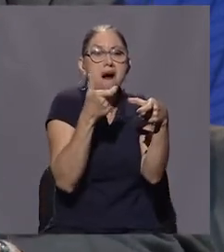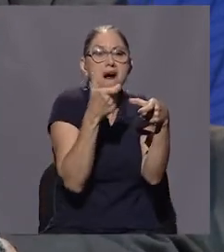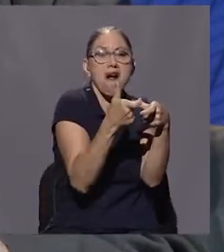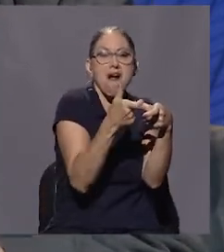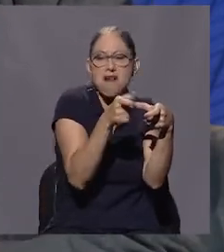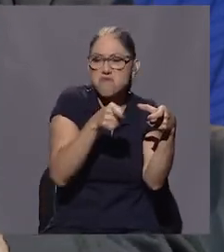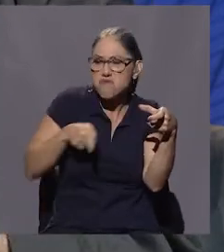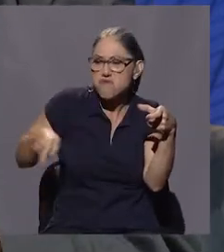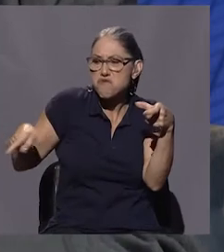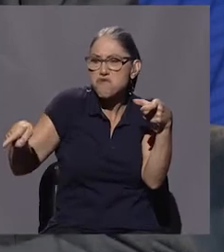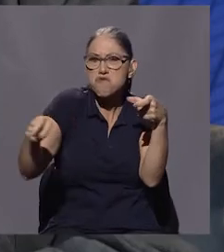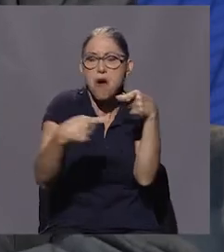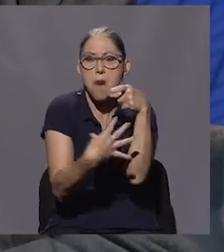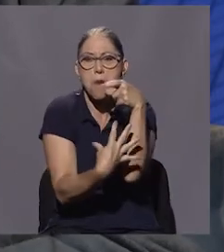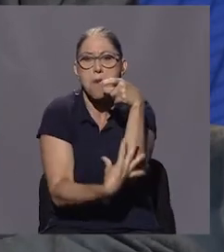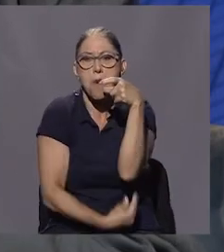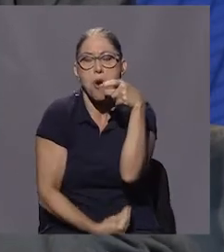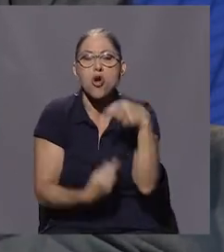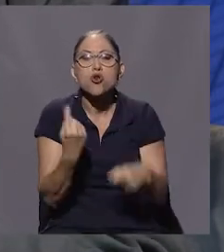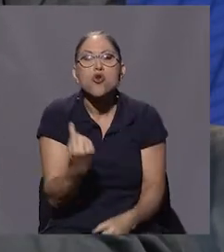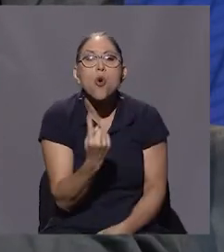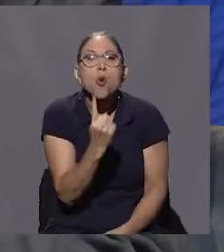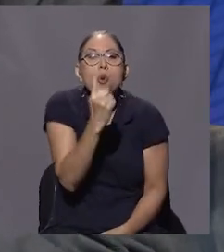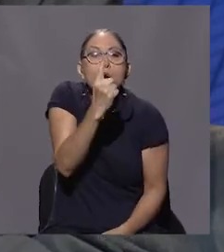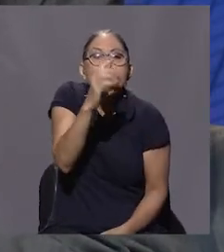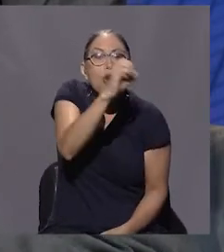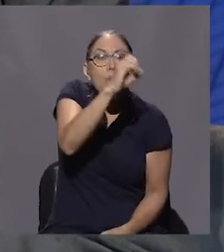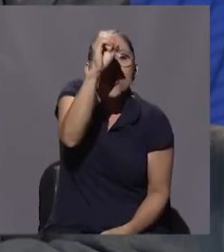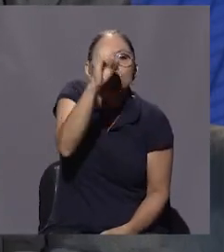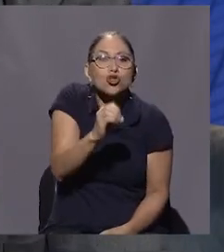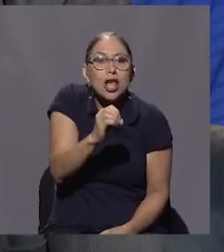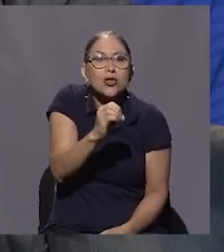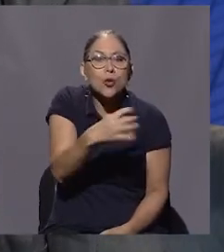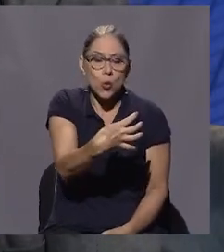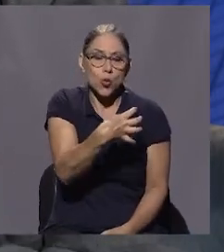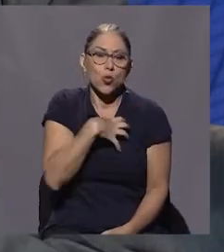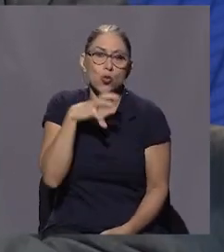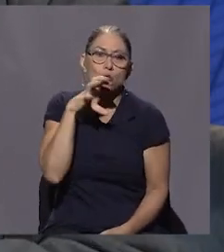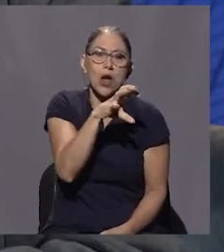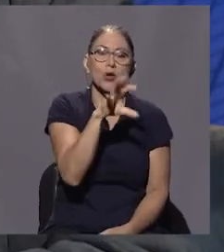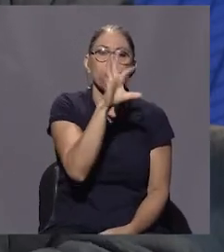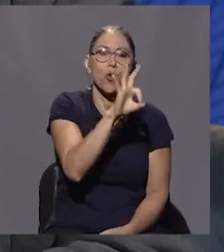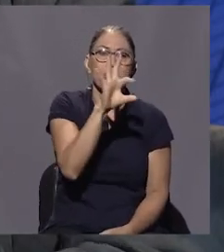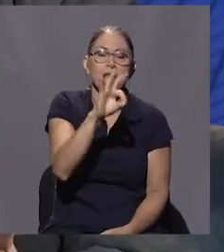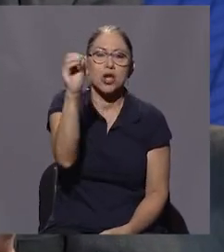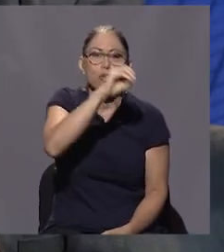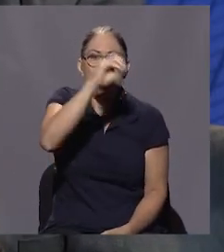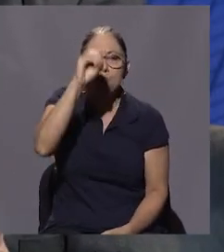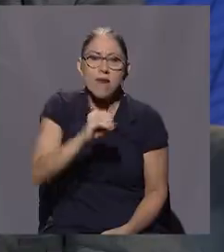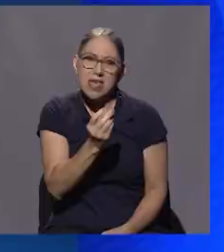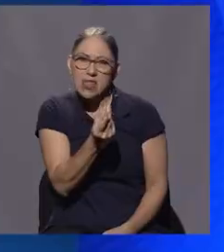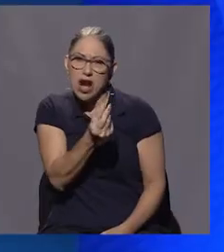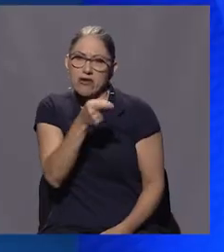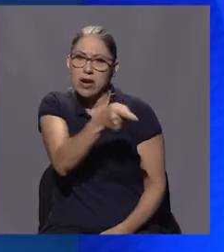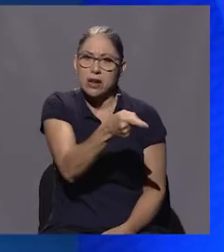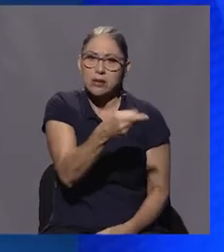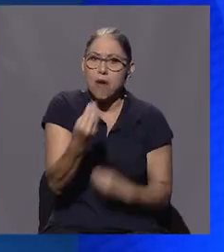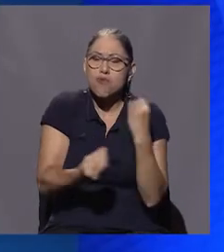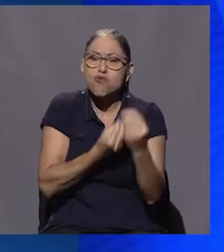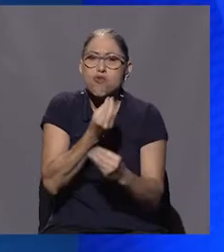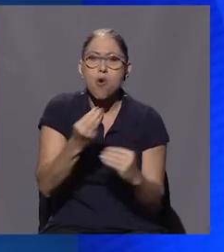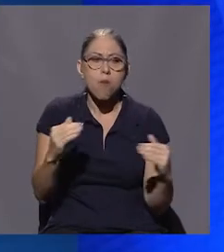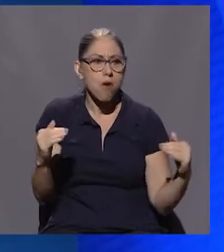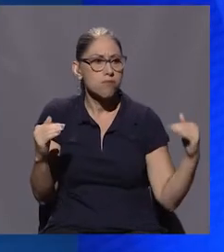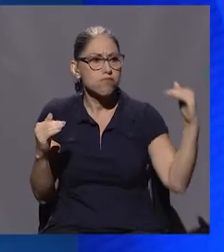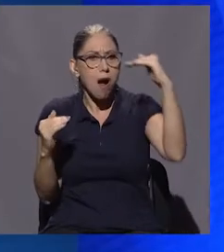de la población del mundo es dueño del 99% de la riqueza no puede haber mayor inequidad y en